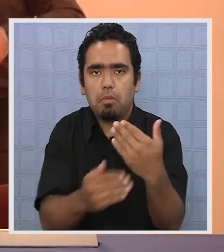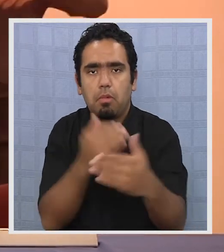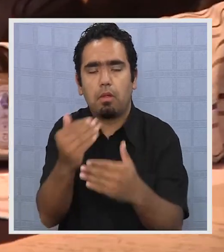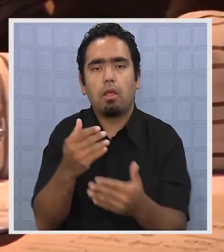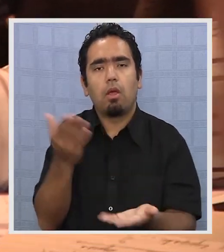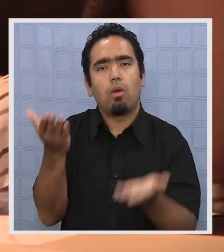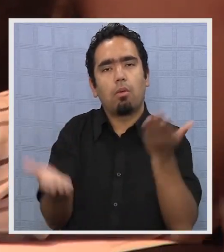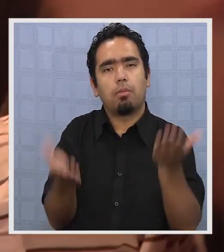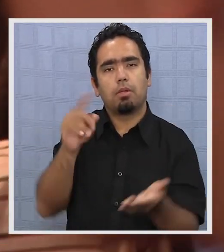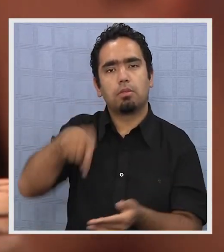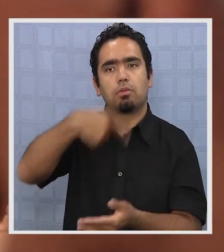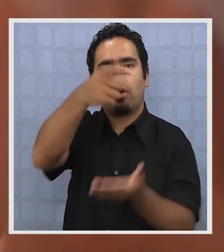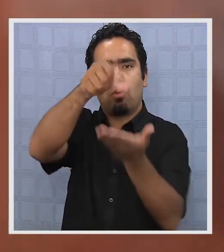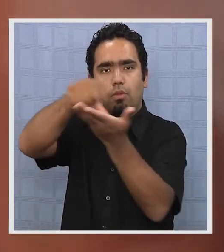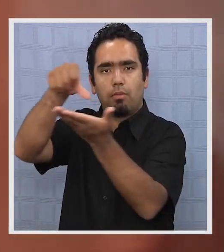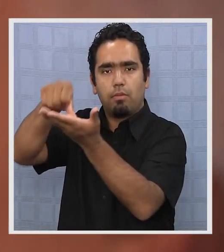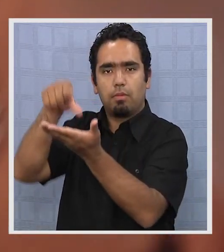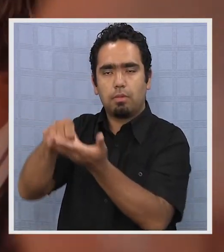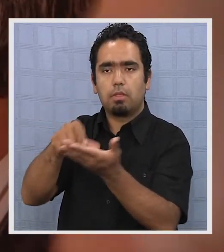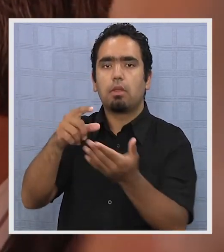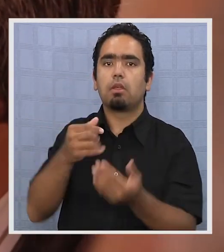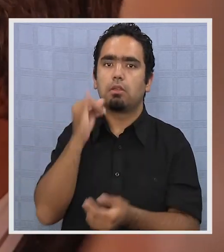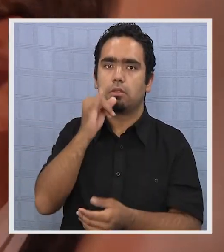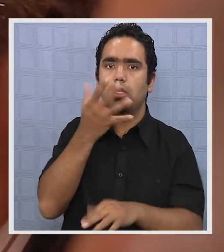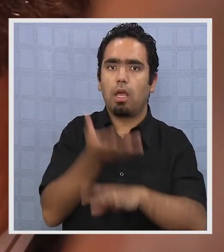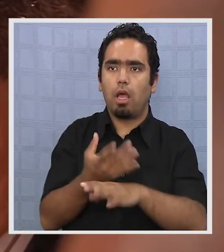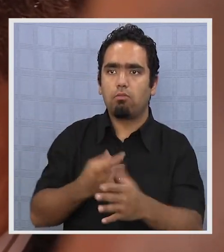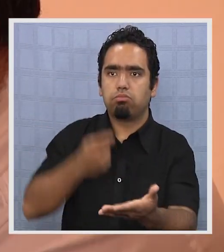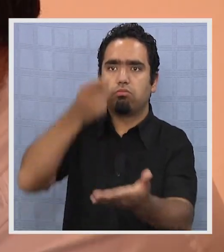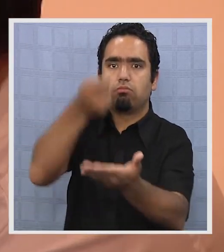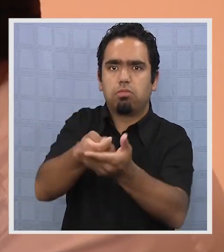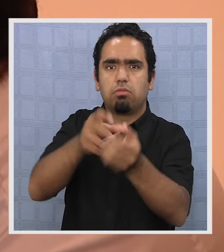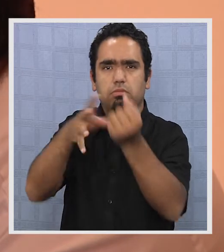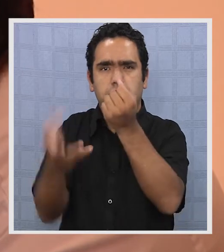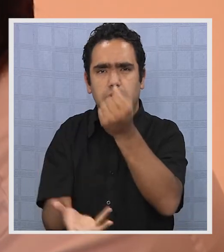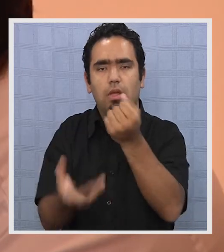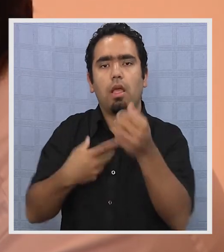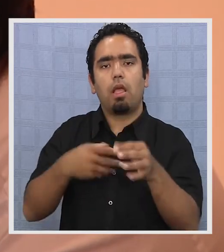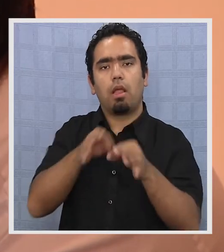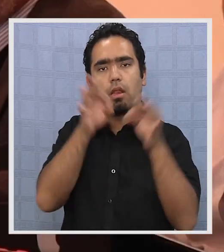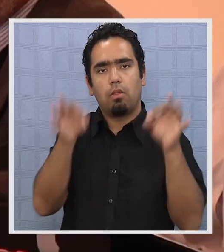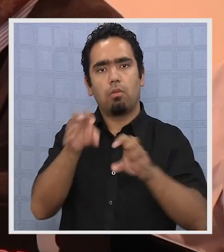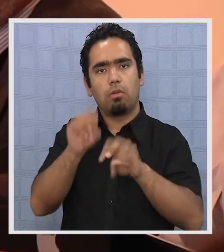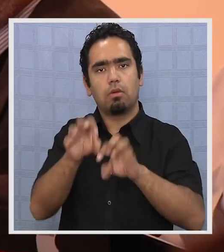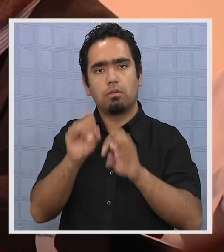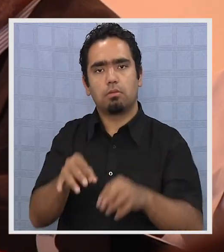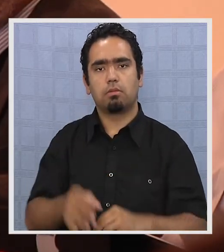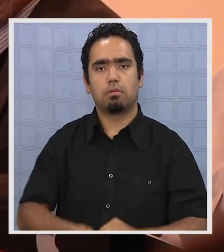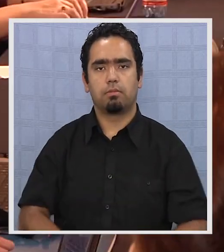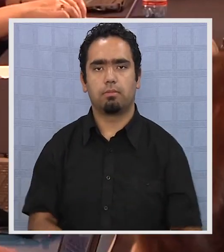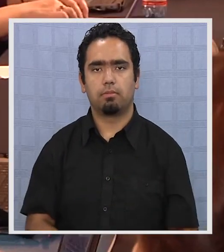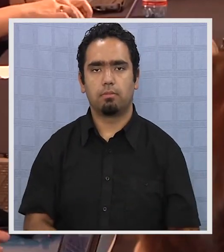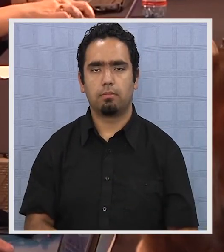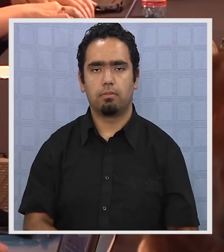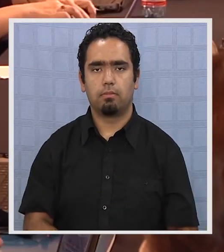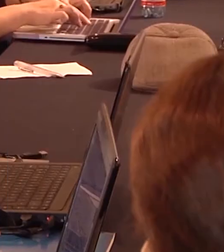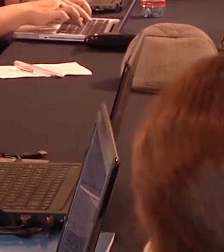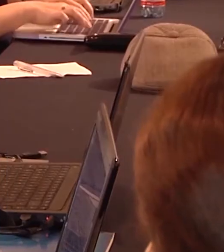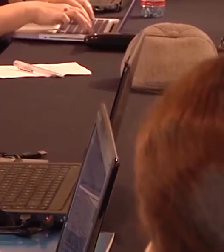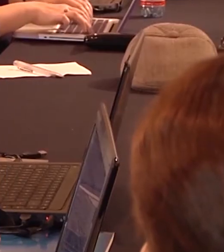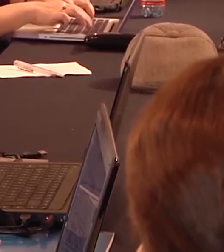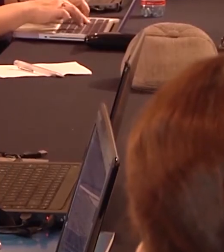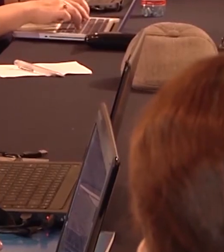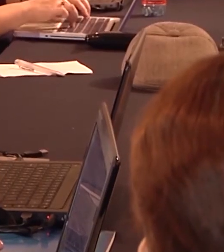prolongar la situación desmejorada del país en relación a otros países que han invertido de verdad en educación. También el tema